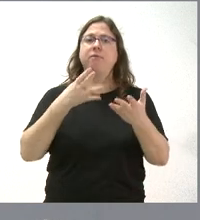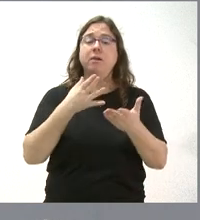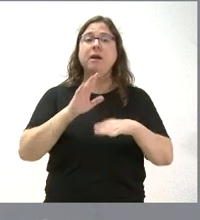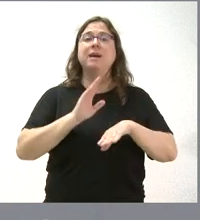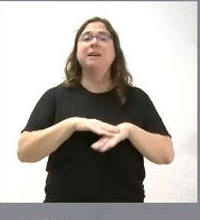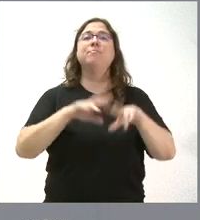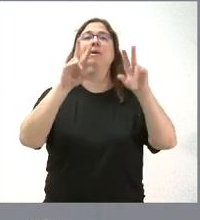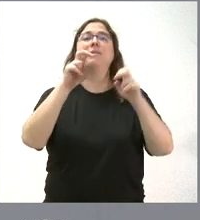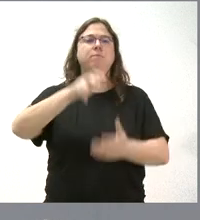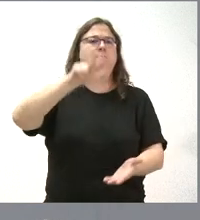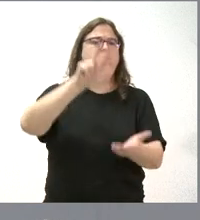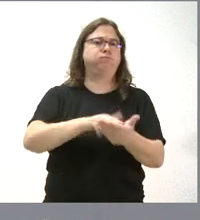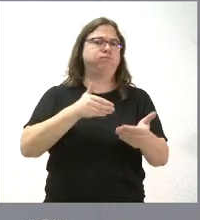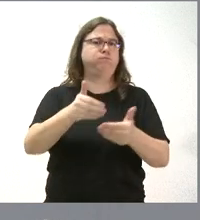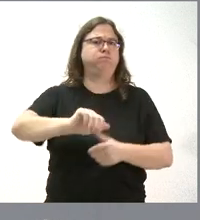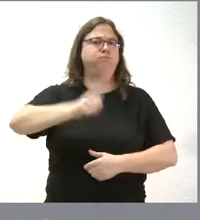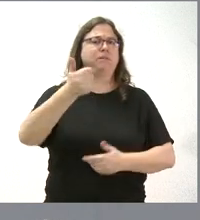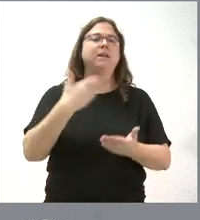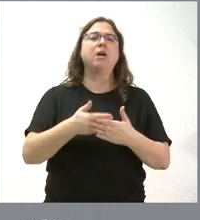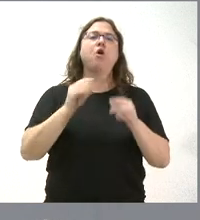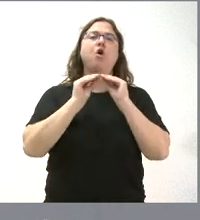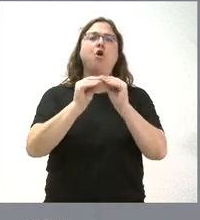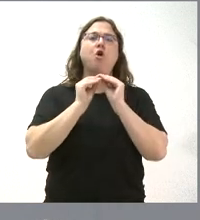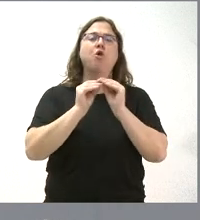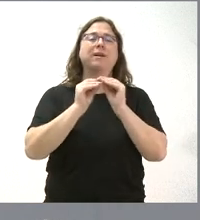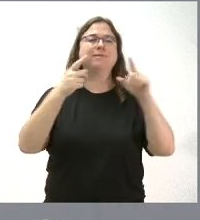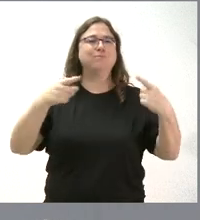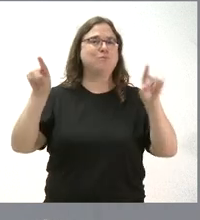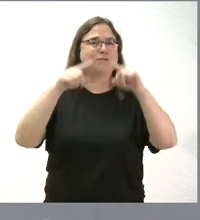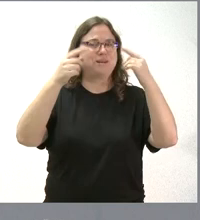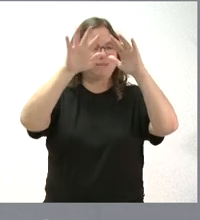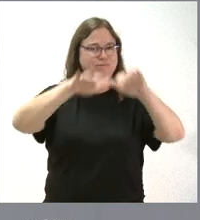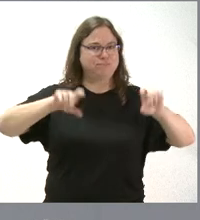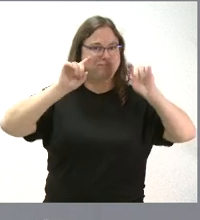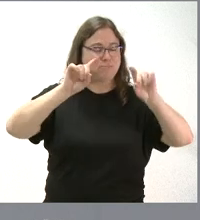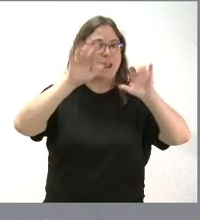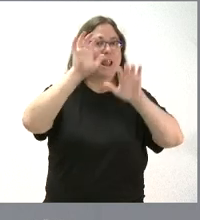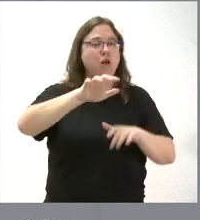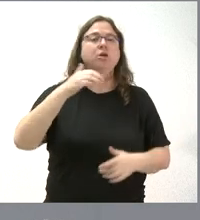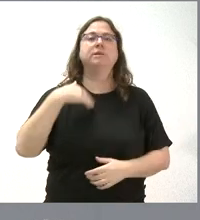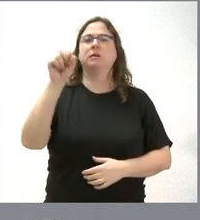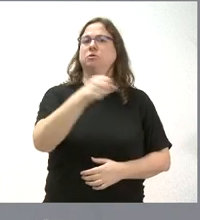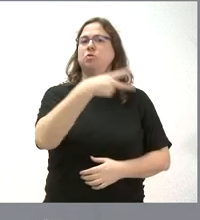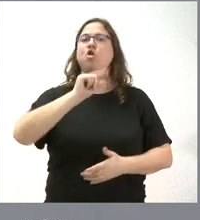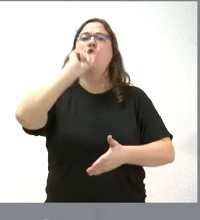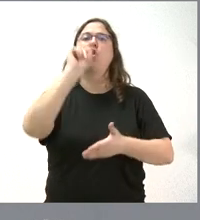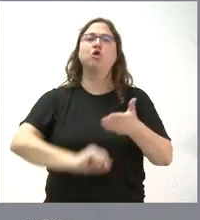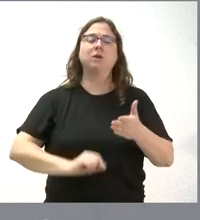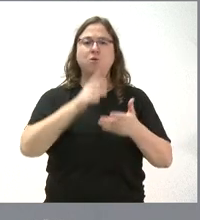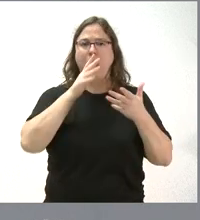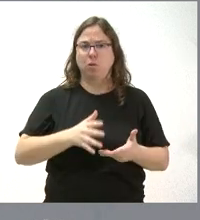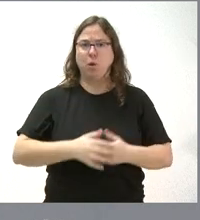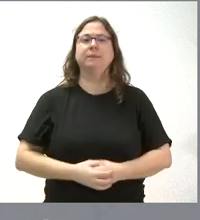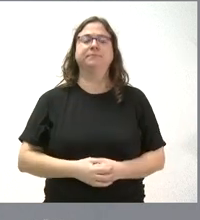efectos de licitar a la mayor velocidad posible la finalización de las obras del Conservatorio de Música de León, se ha procedido a resolver el contrato actual,